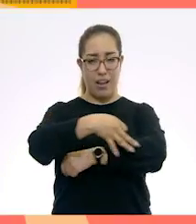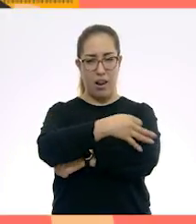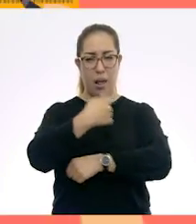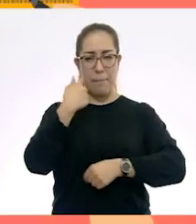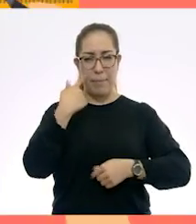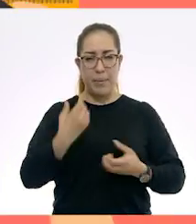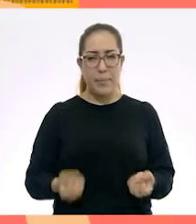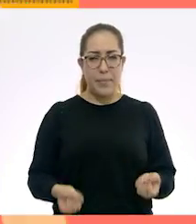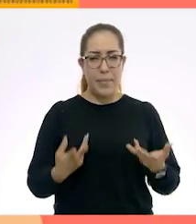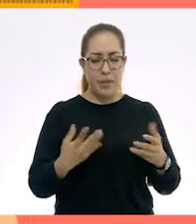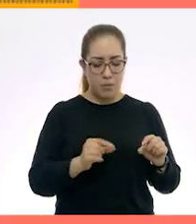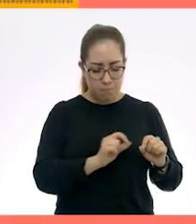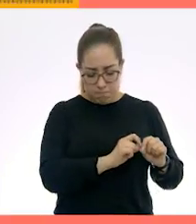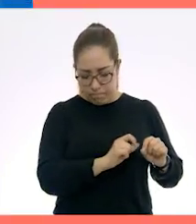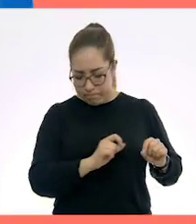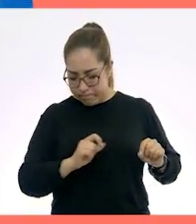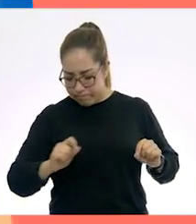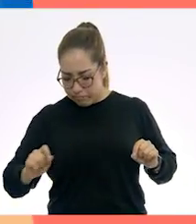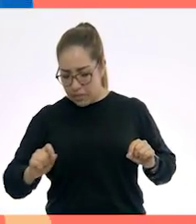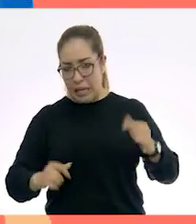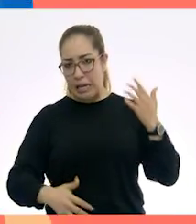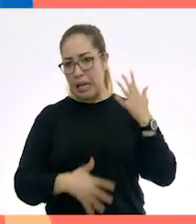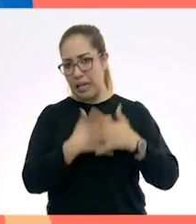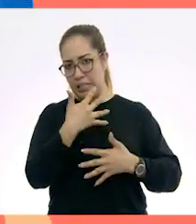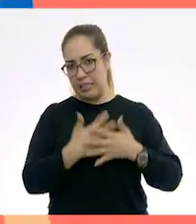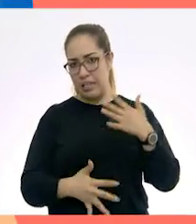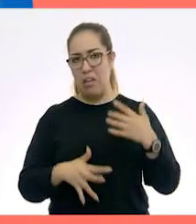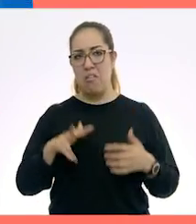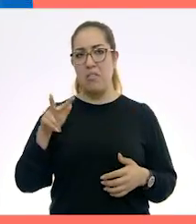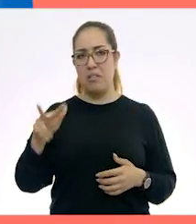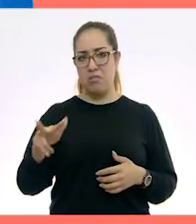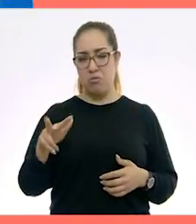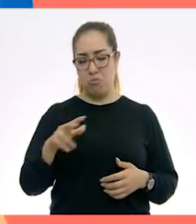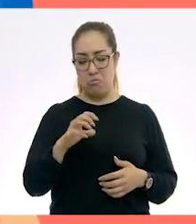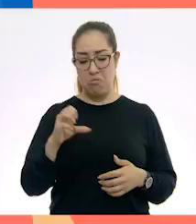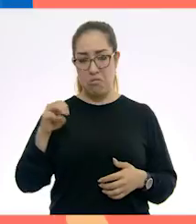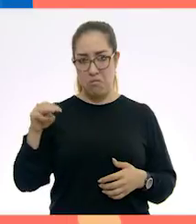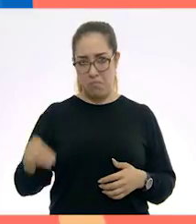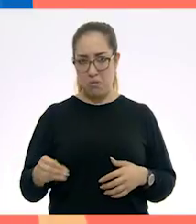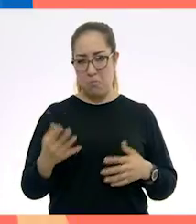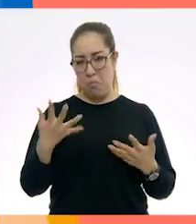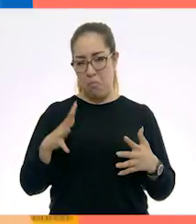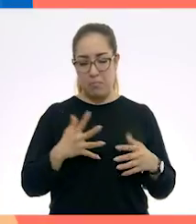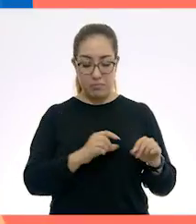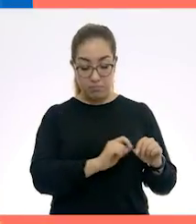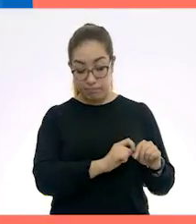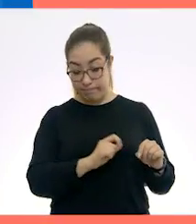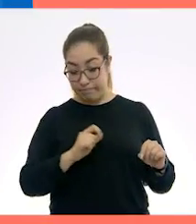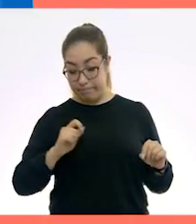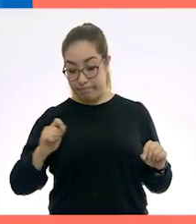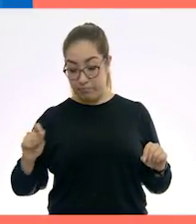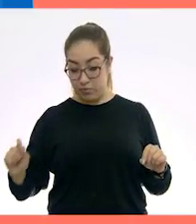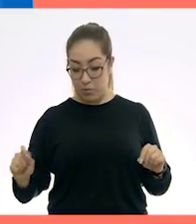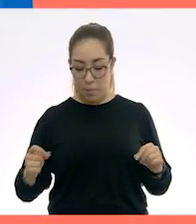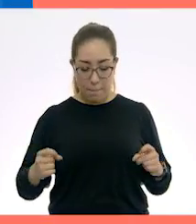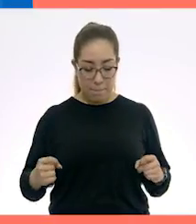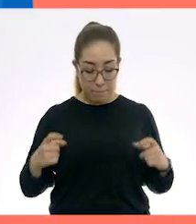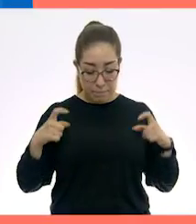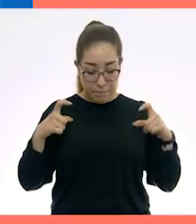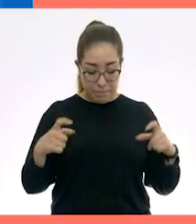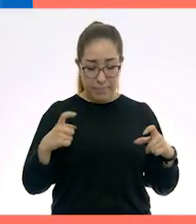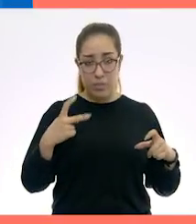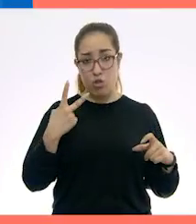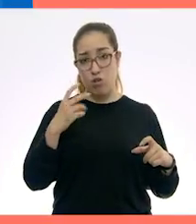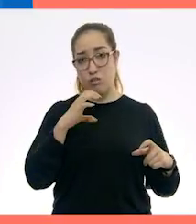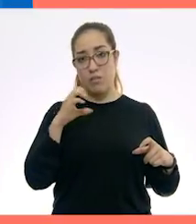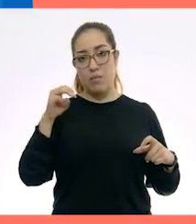marca con el plumón o la pluma, de 15 a 18 centímetros de largo de un lado. Dejando un margen de